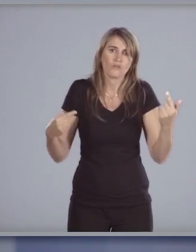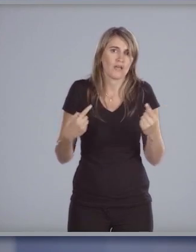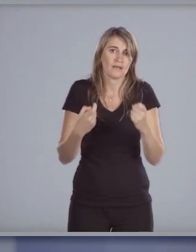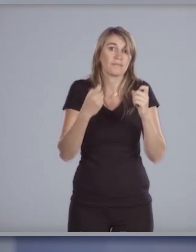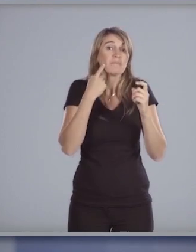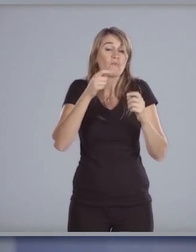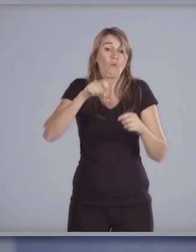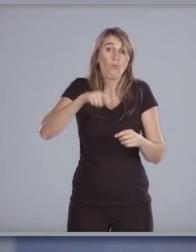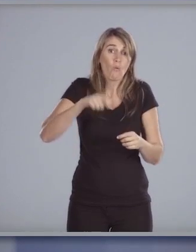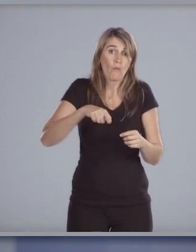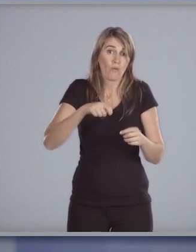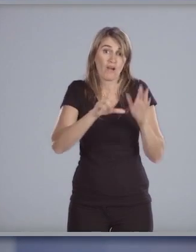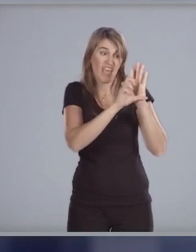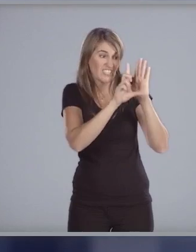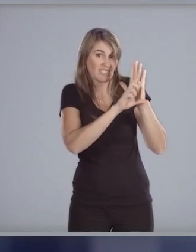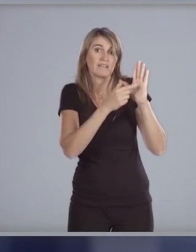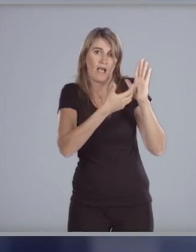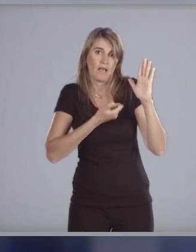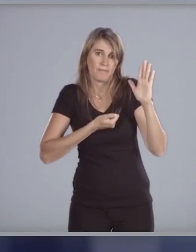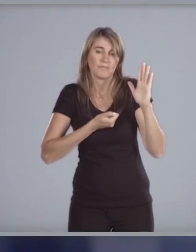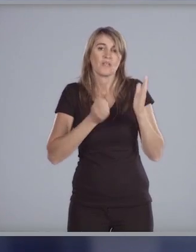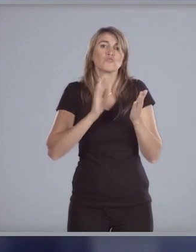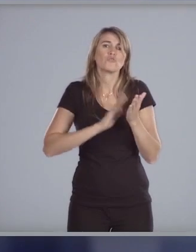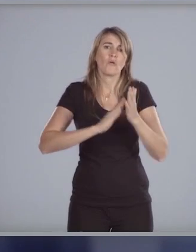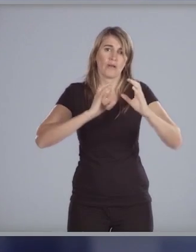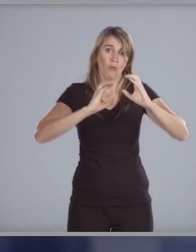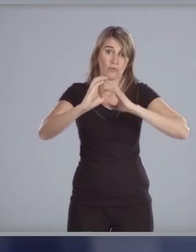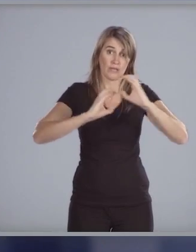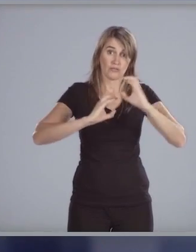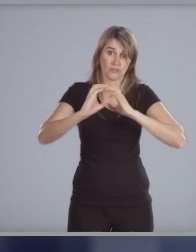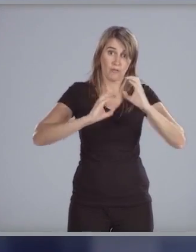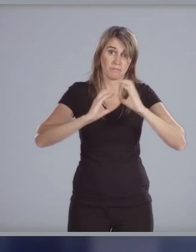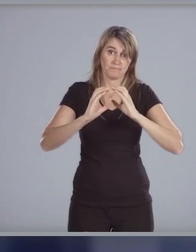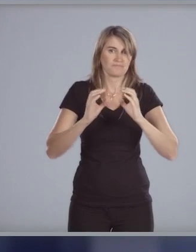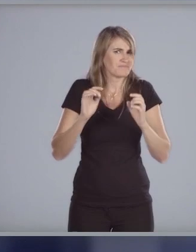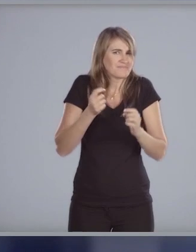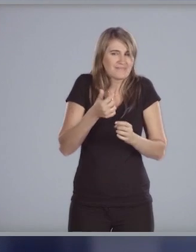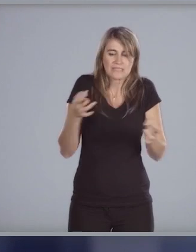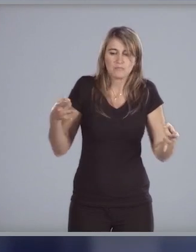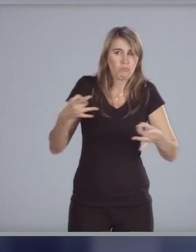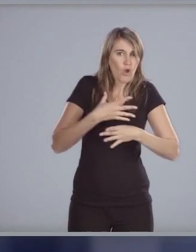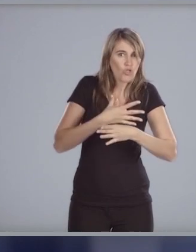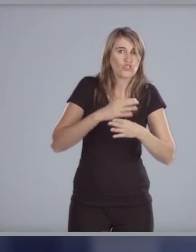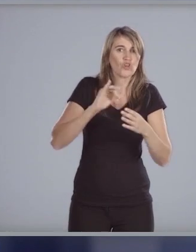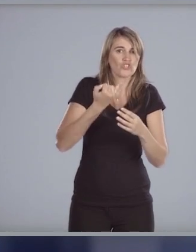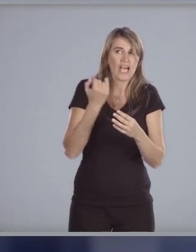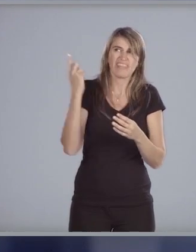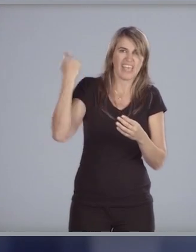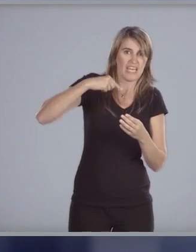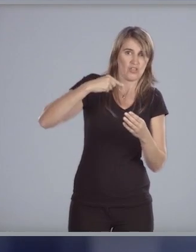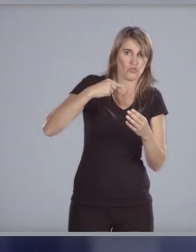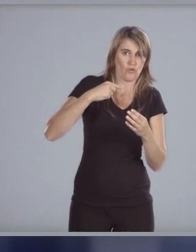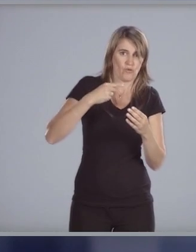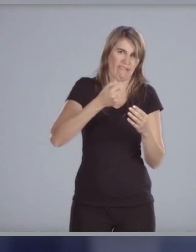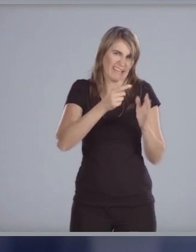los instrumentos jurídicos disponibles en lo que refiere a comunicaciones está casi pronto el texto del decreto